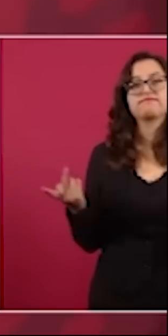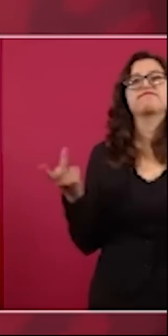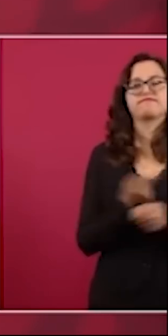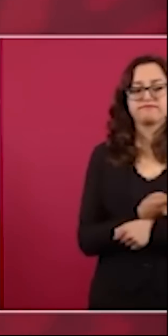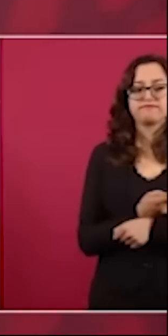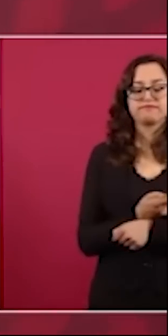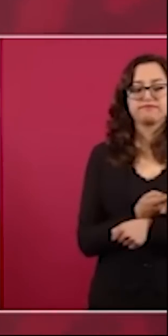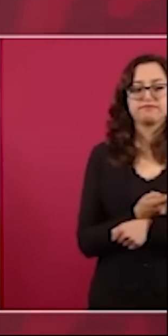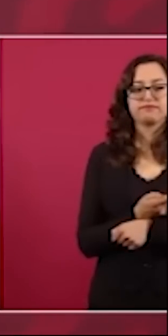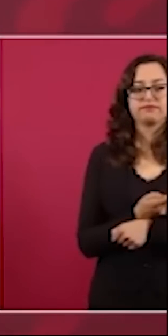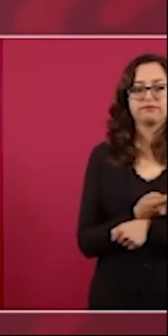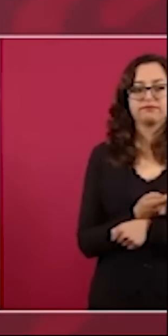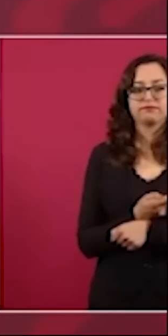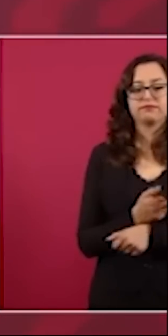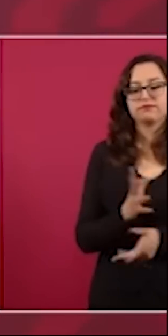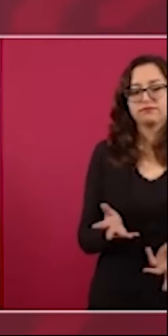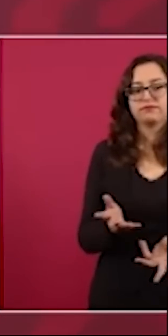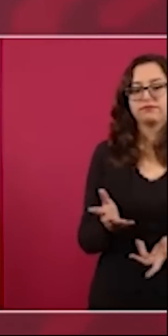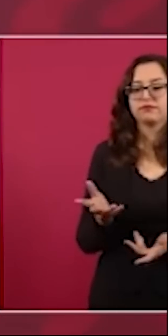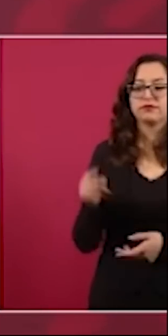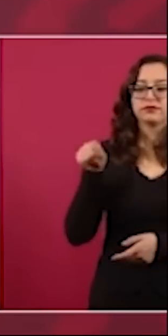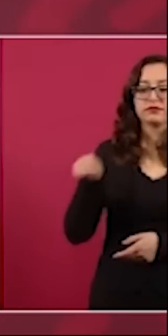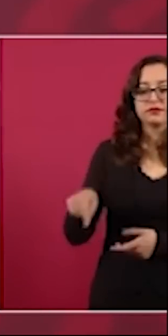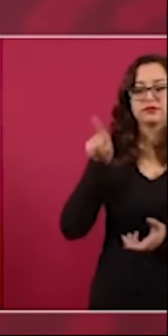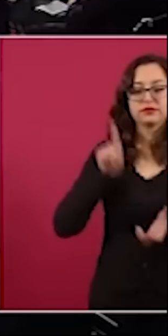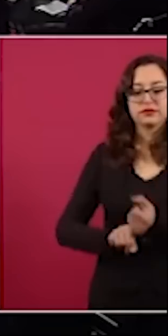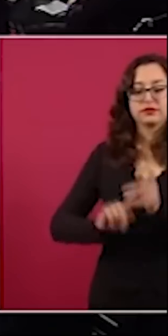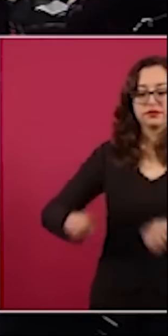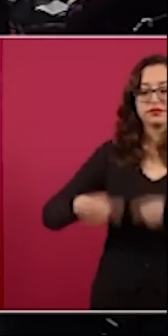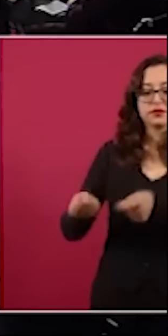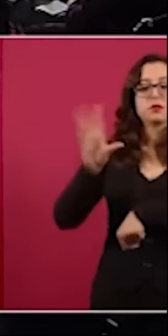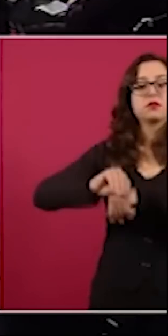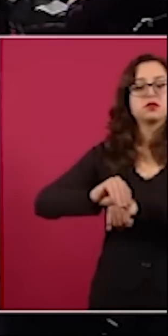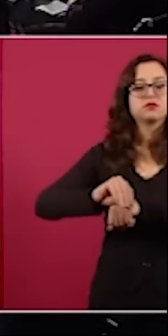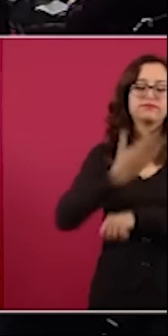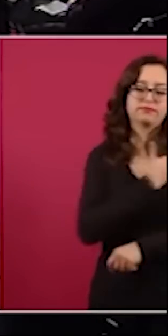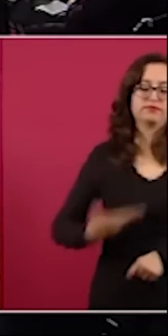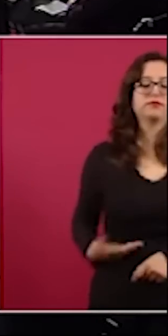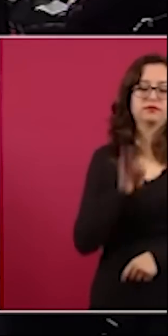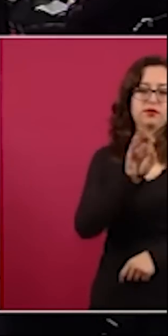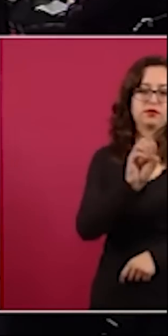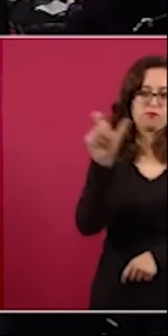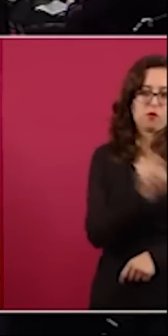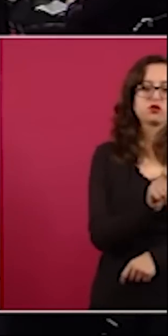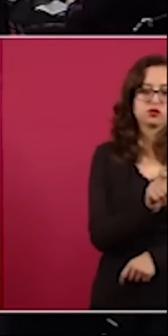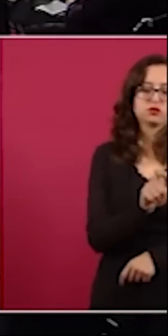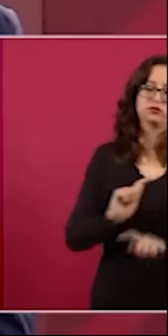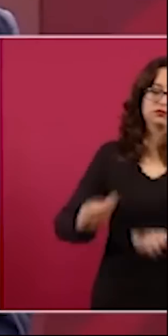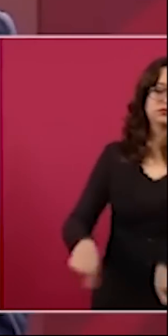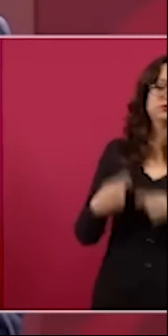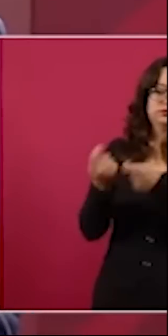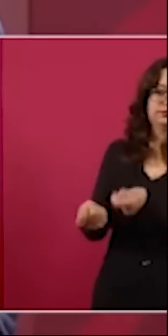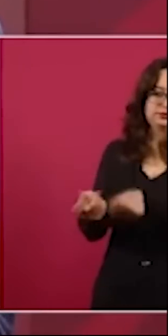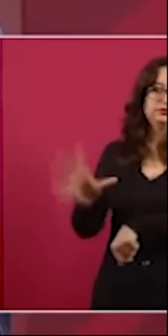se concesionó ya lo dijimos durante el gobierno de fox cuando empezó